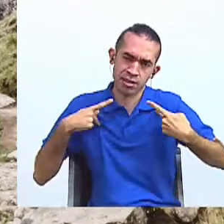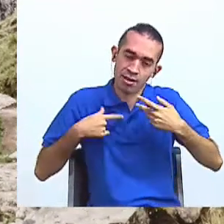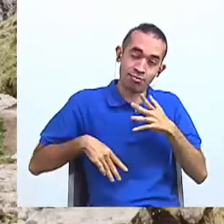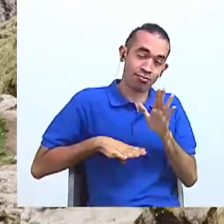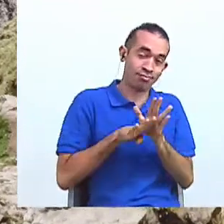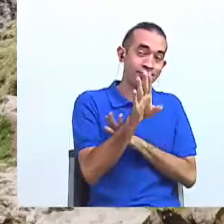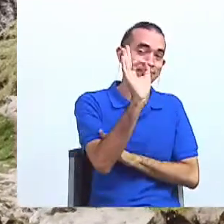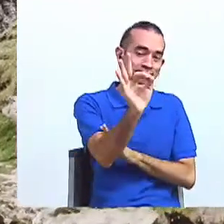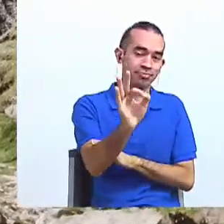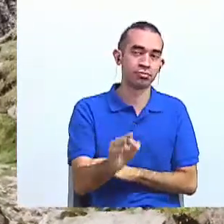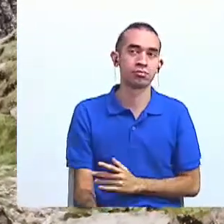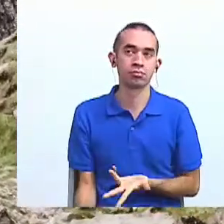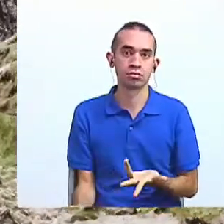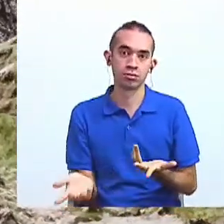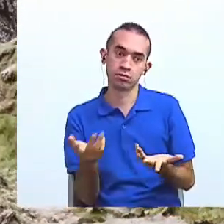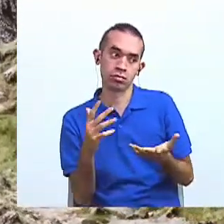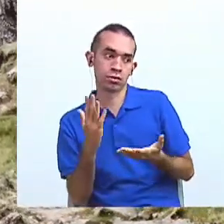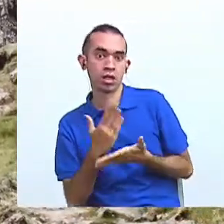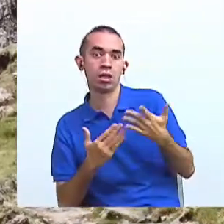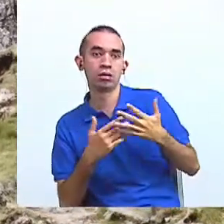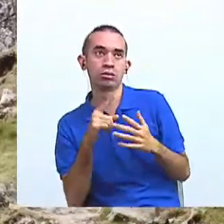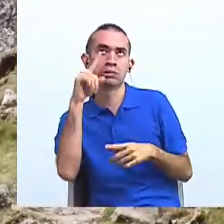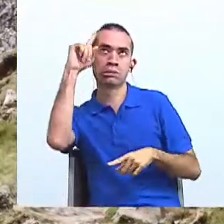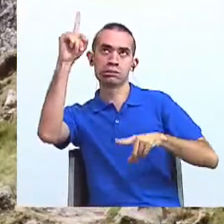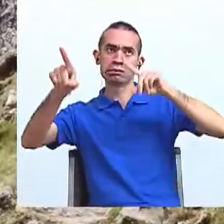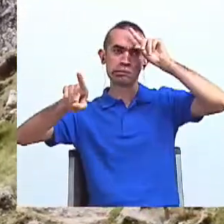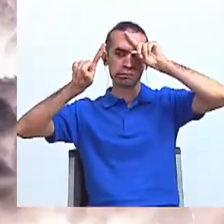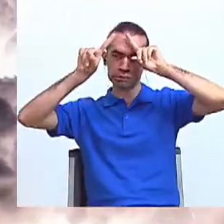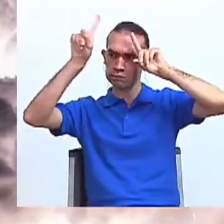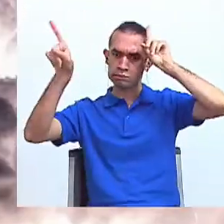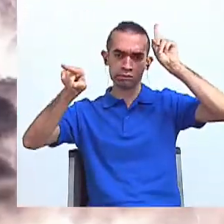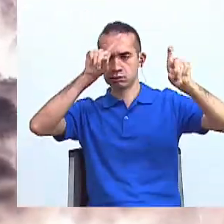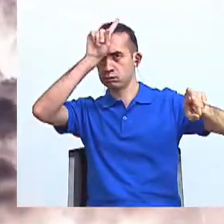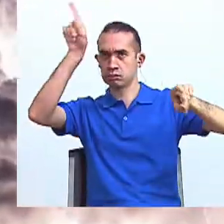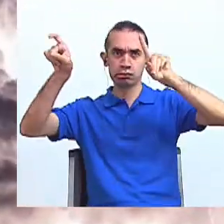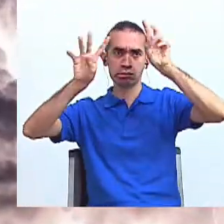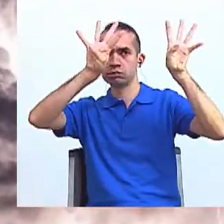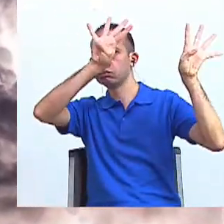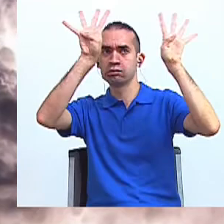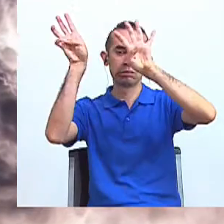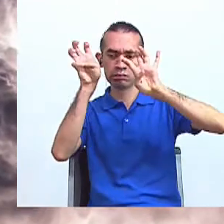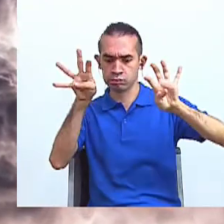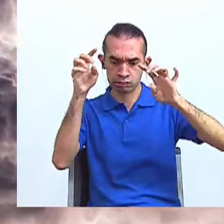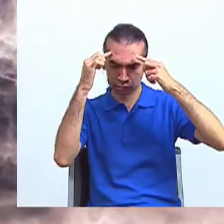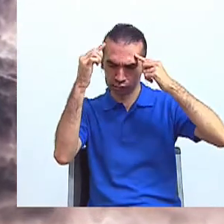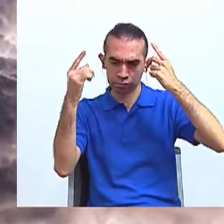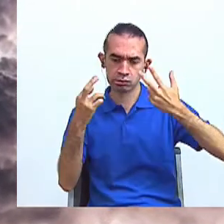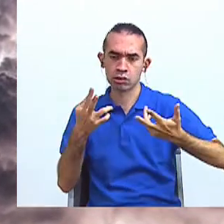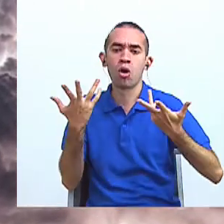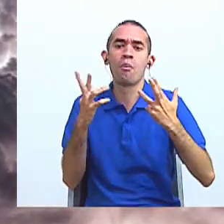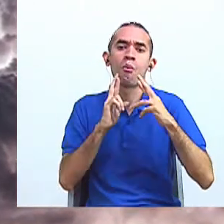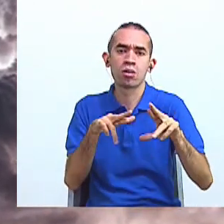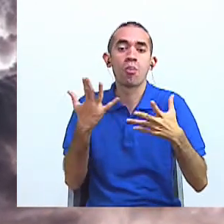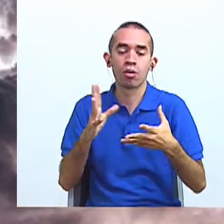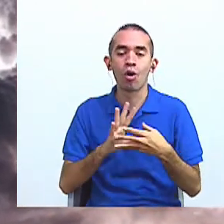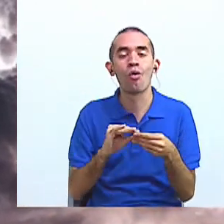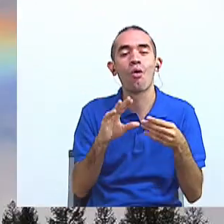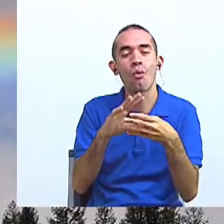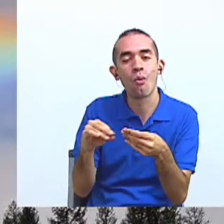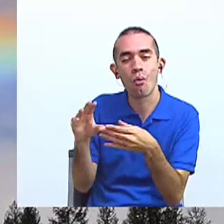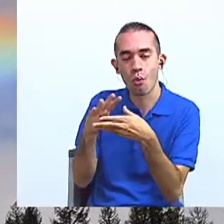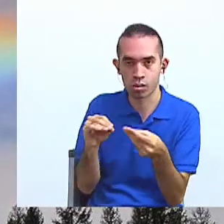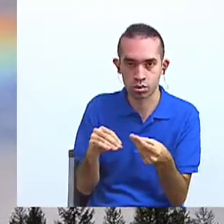Dar alguna respuesta a las preguntas que angustiaban a los primeros humanos. Y al igual que ahora,